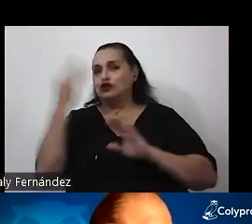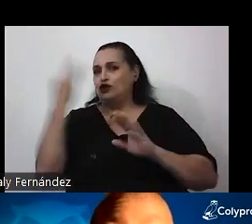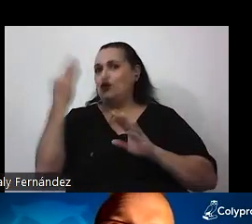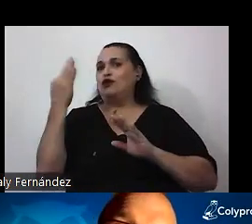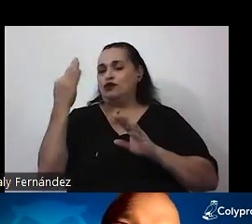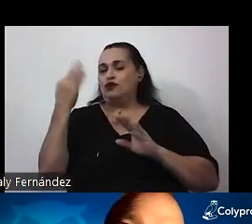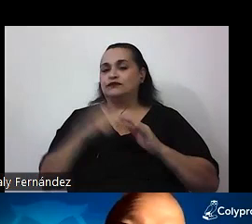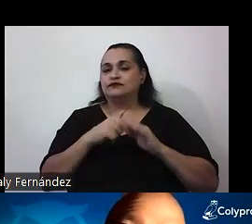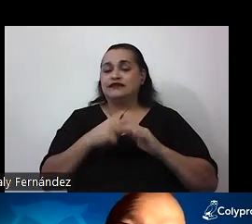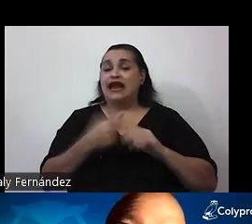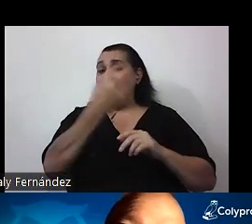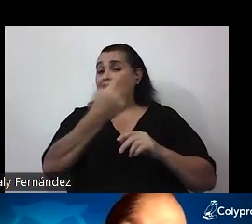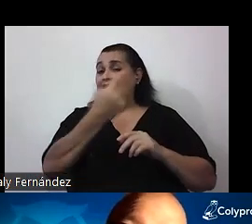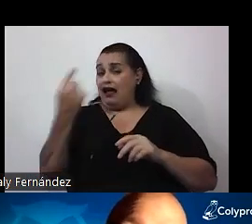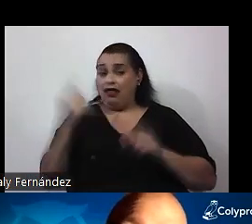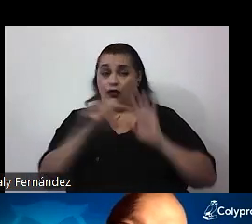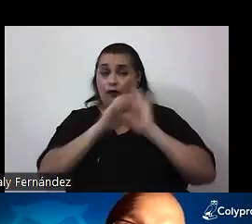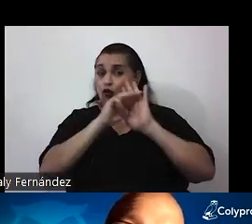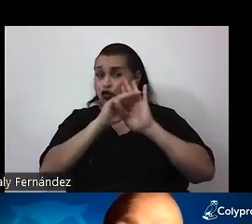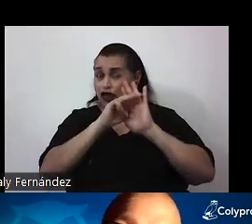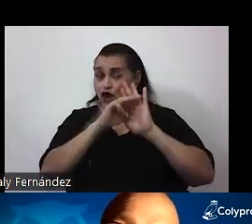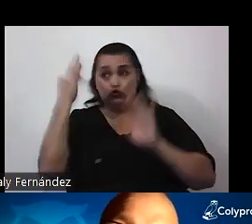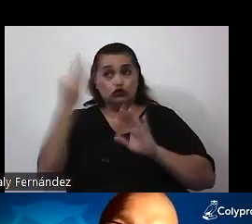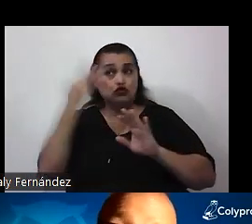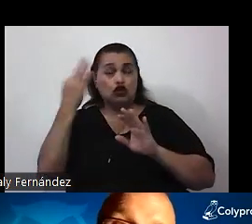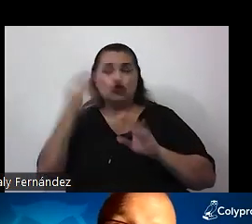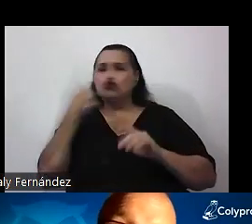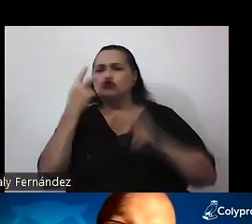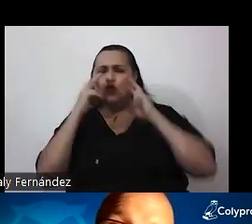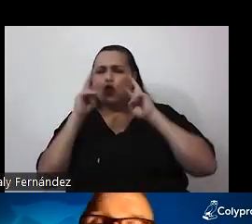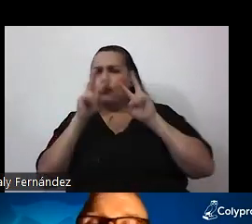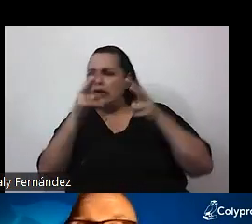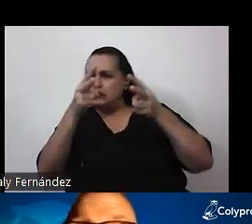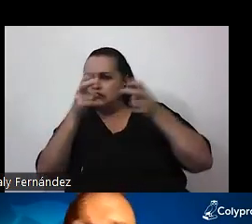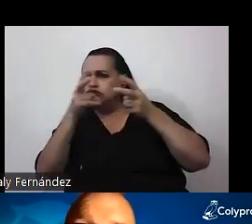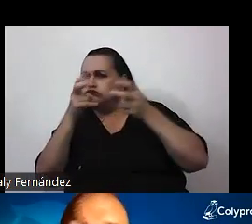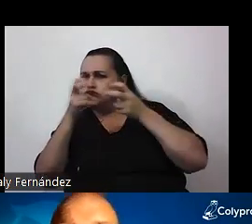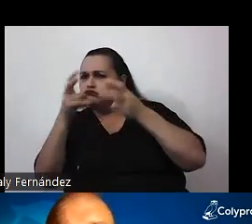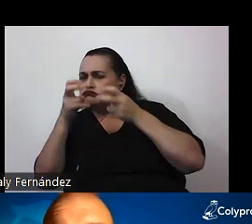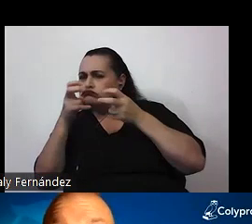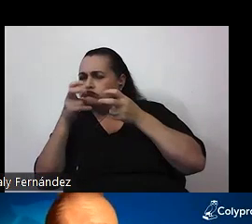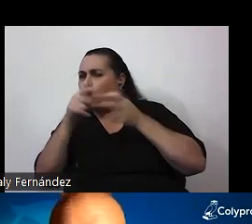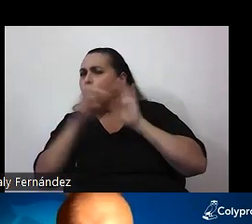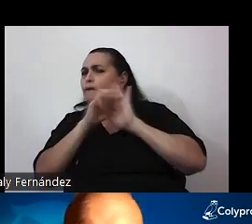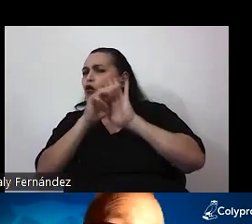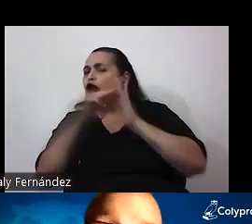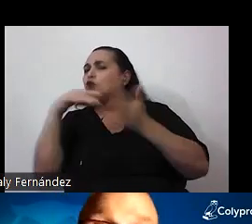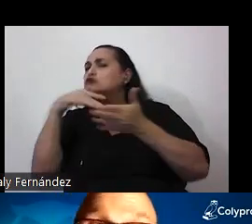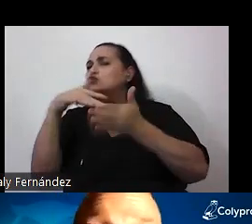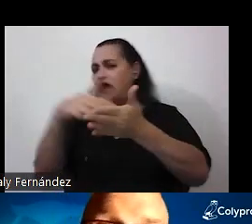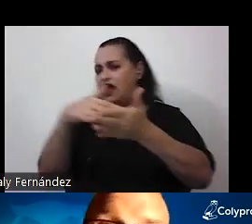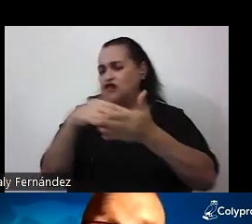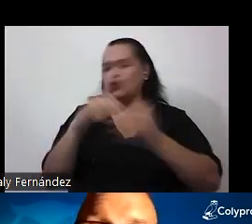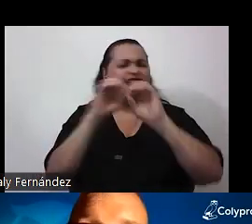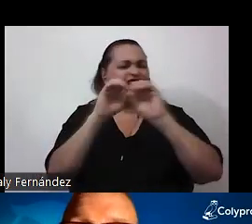Cada modelo teórico solo capta ciertos aspectos del fenómeno estudiado. Por lo tanto, ningún modelo teórico per se, ninguna